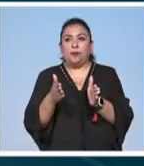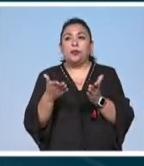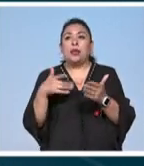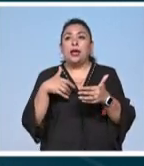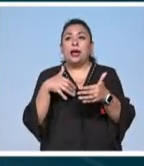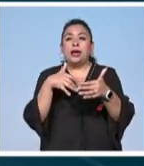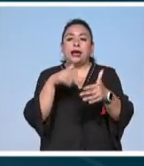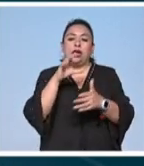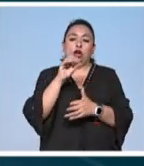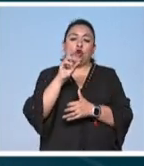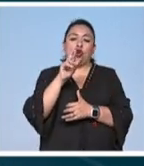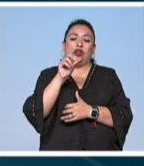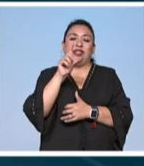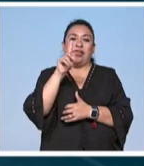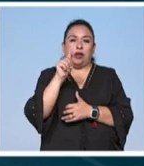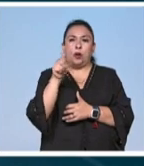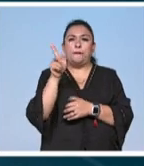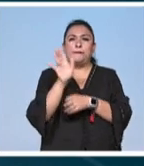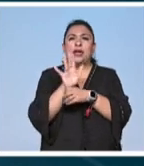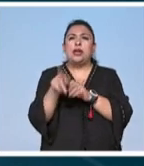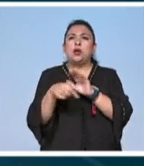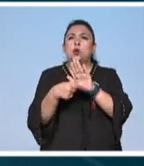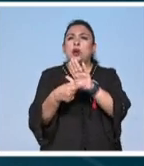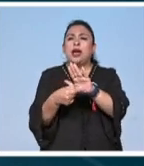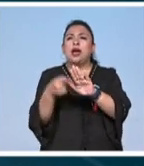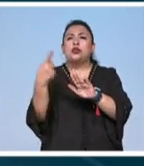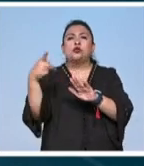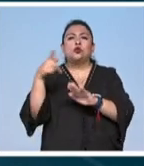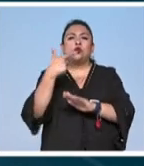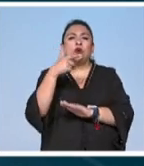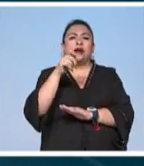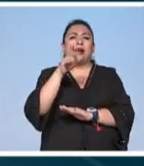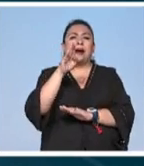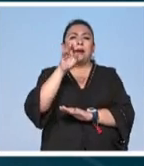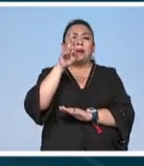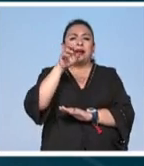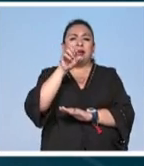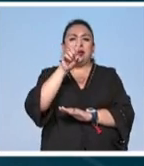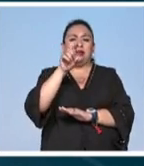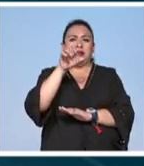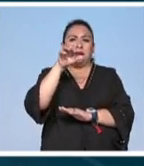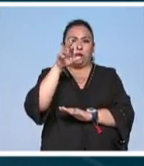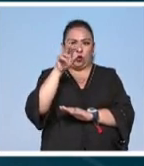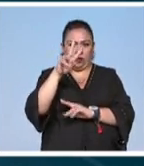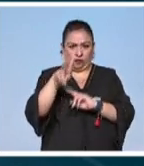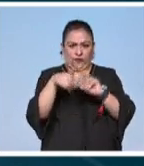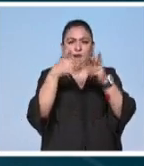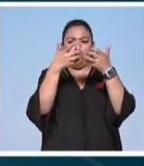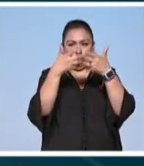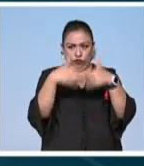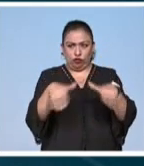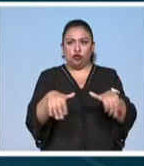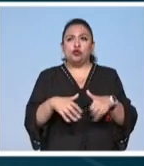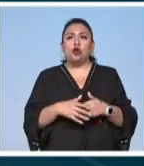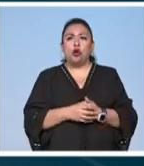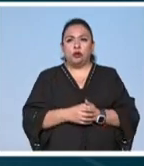archivo cordero es una película que se exhibirá de gabriela zamorano villarreal quien de hecho asistirá a la función